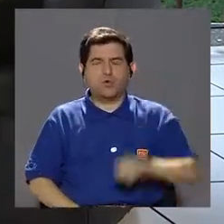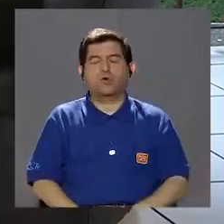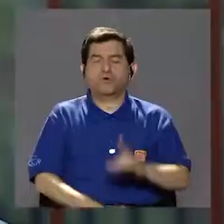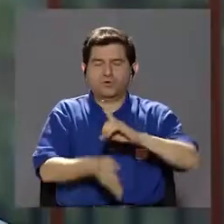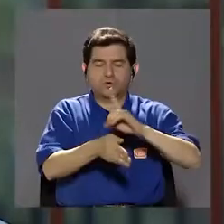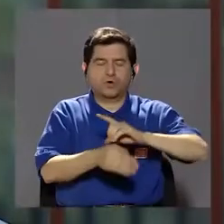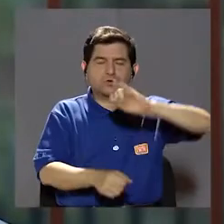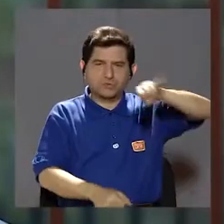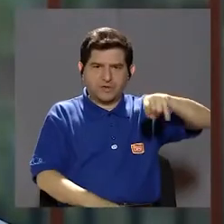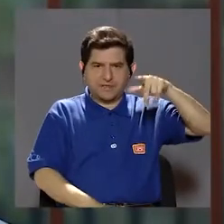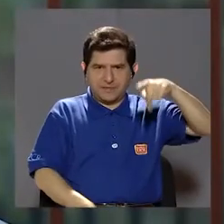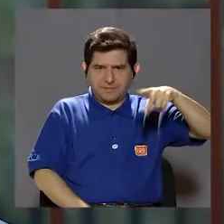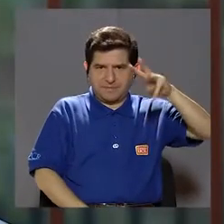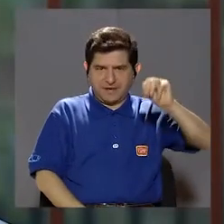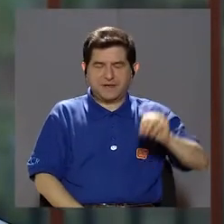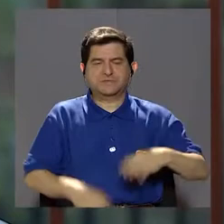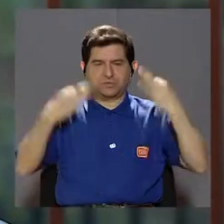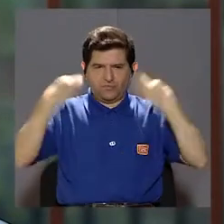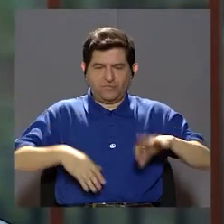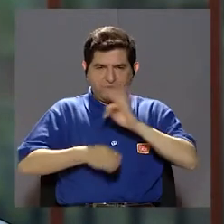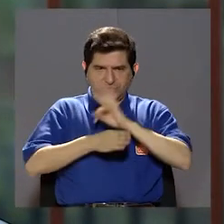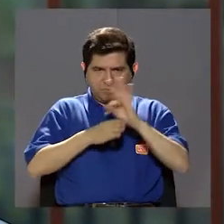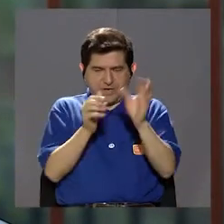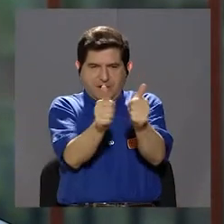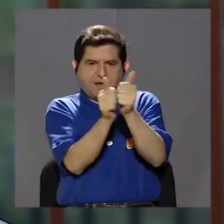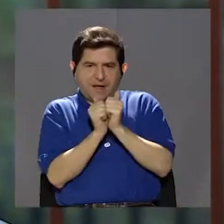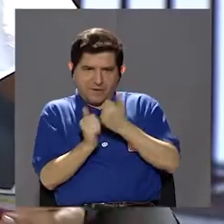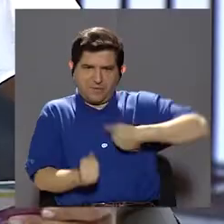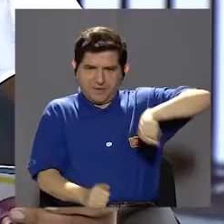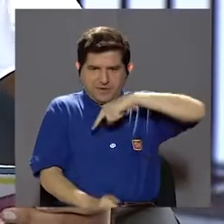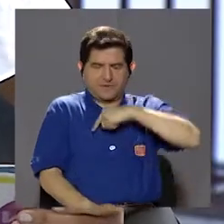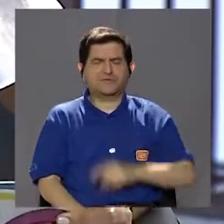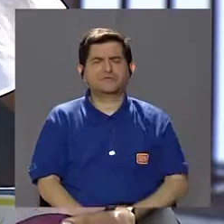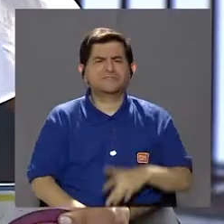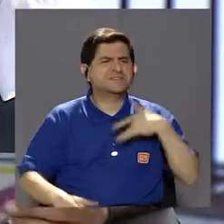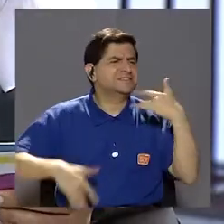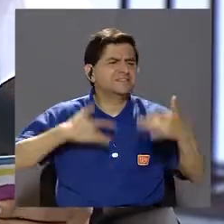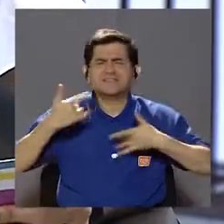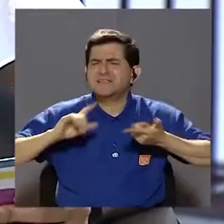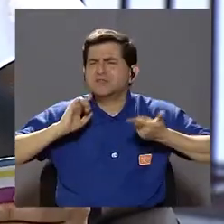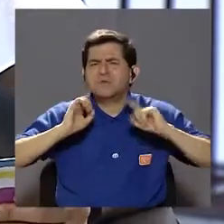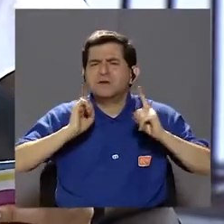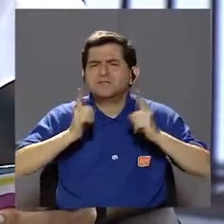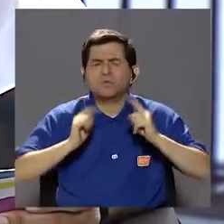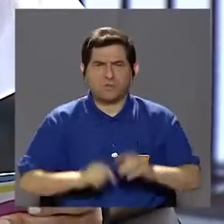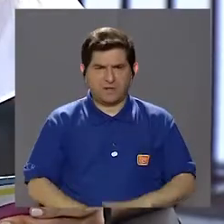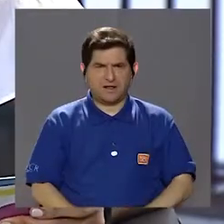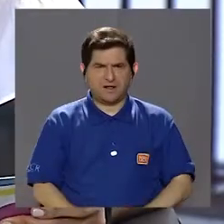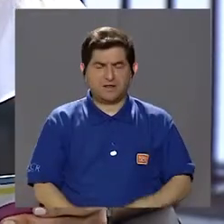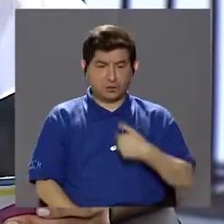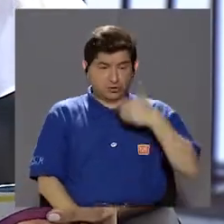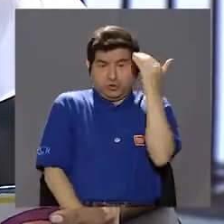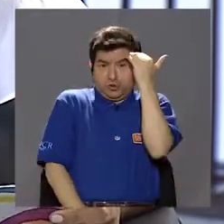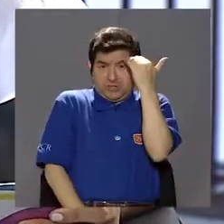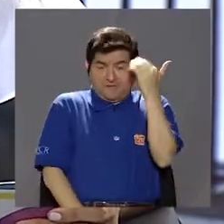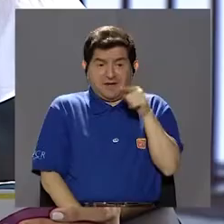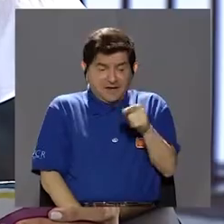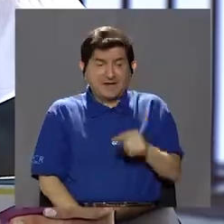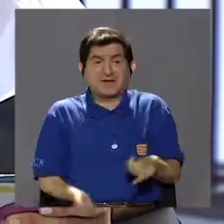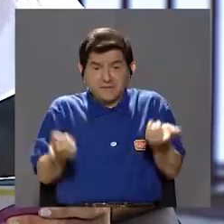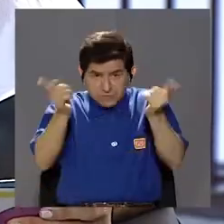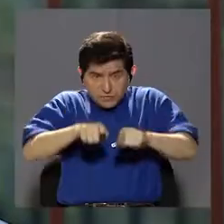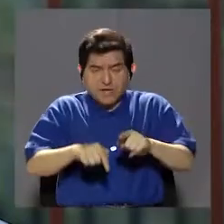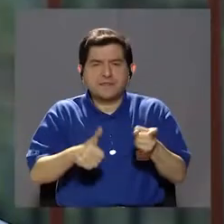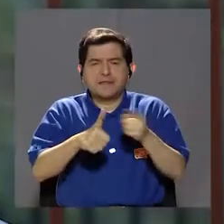acompaña el doctor Jonathan Palacios Morales, fisioterapeuta. ¿Cuáles son los síntomas? ¿Cómo sé yo que